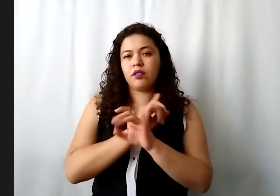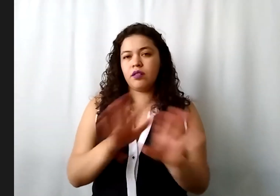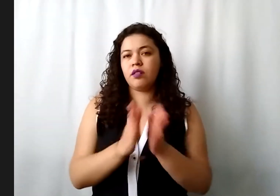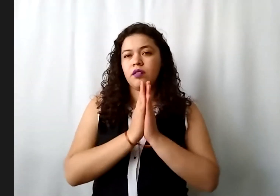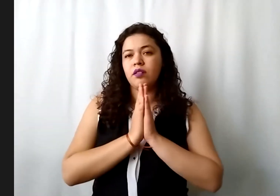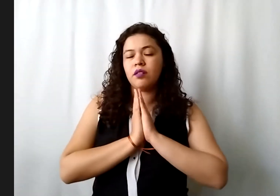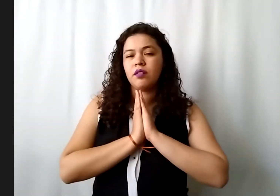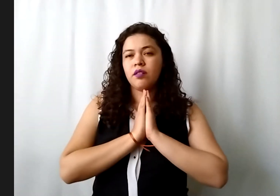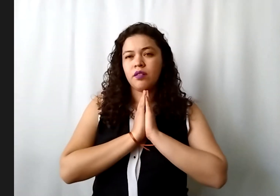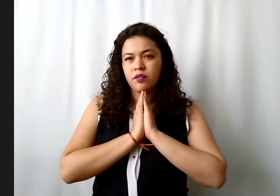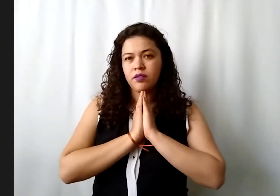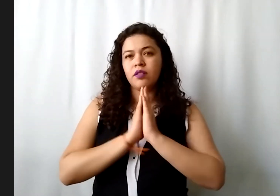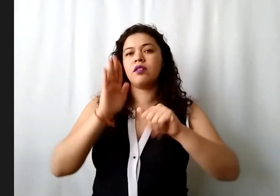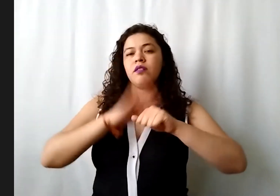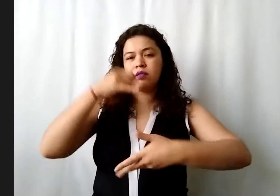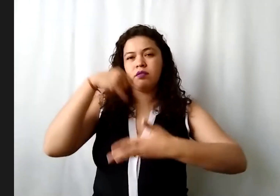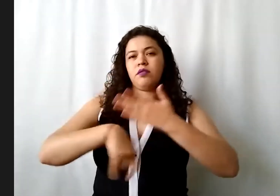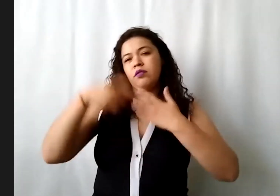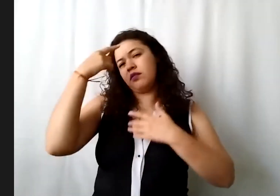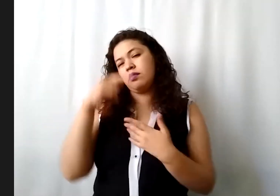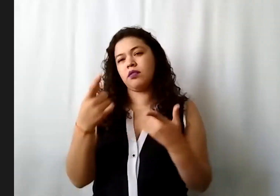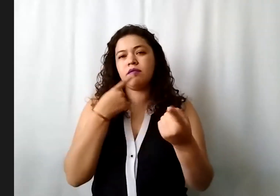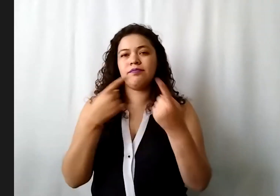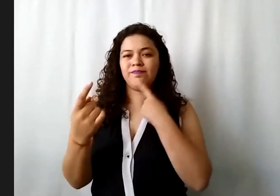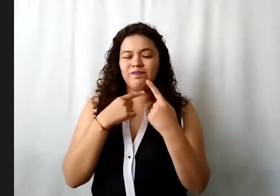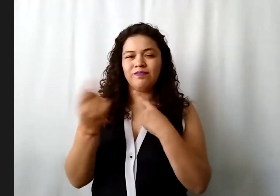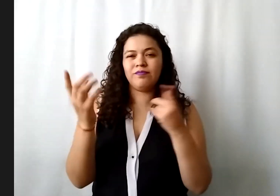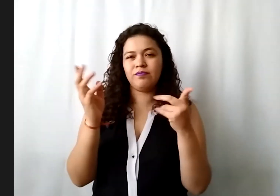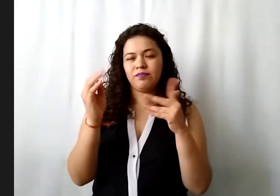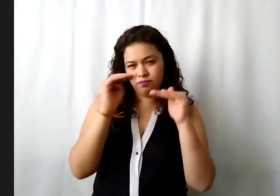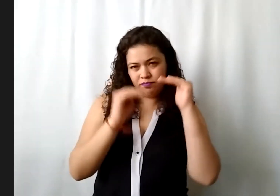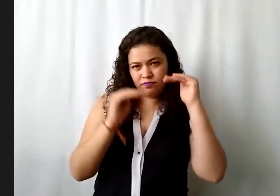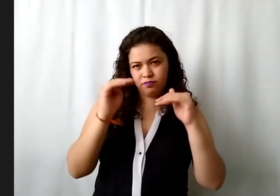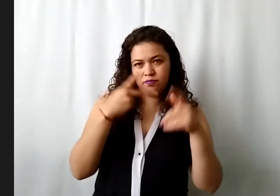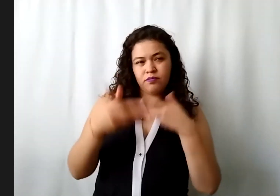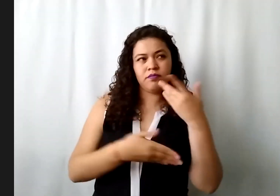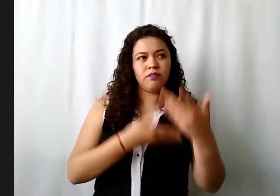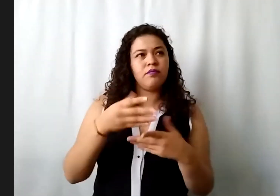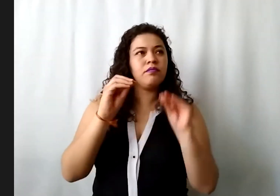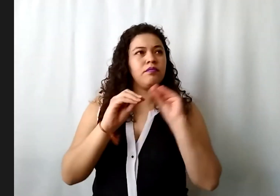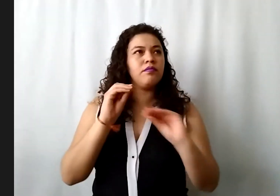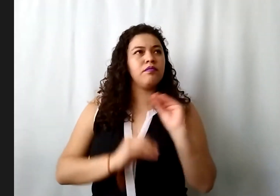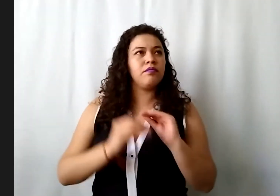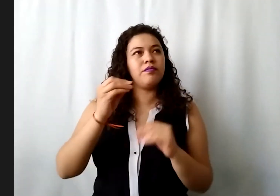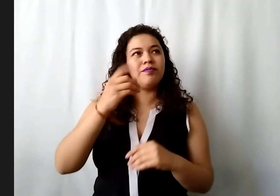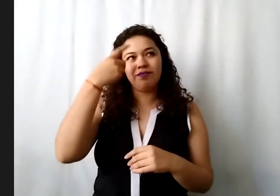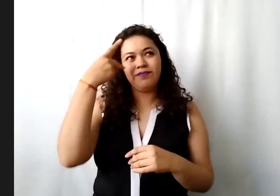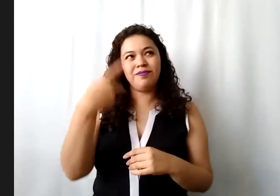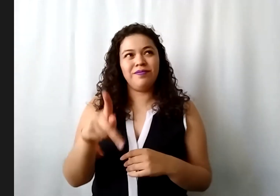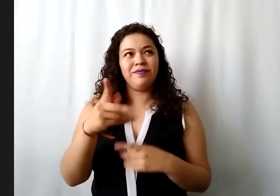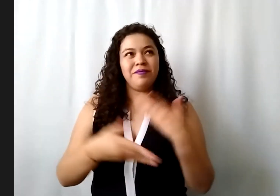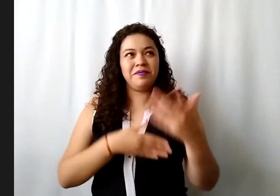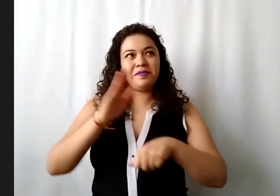como aterrizar más para que con ello podamos reclasificar tu servicio y de esa manera pueda ser como más fácil